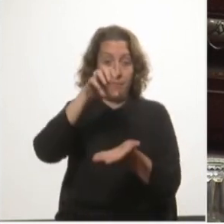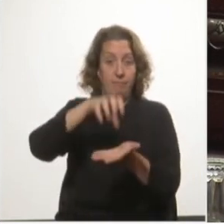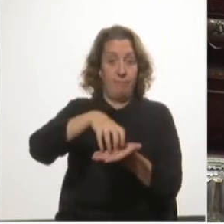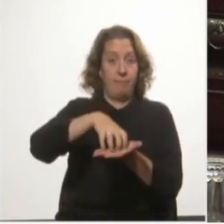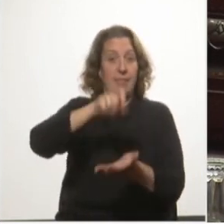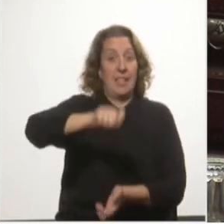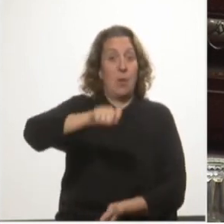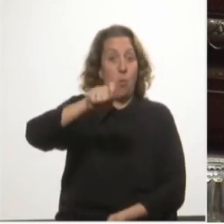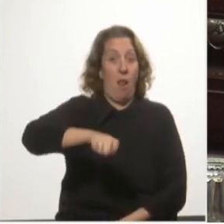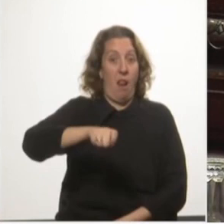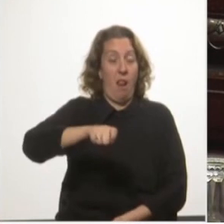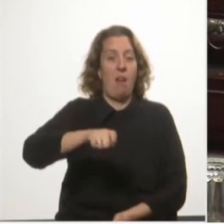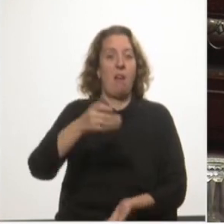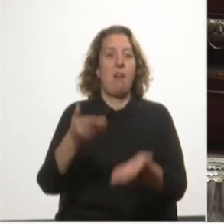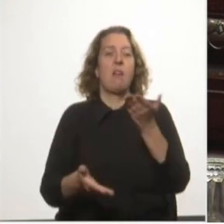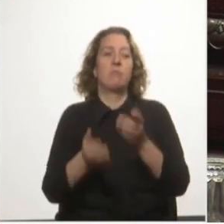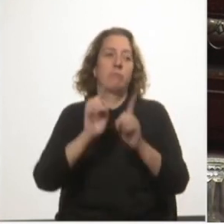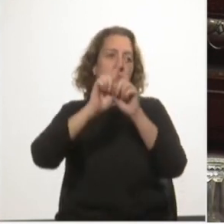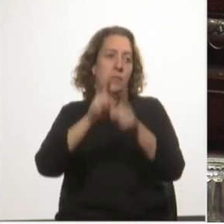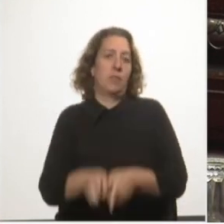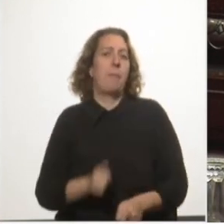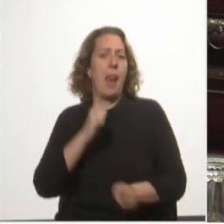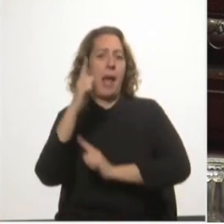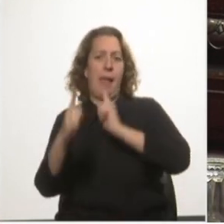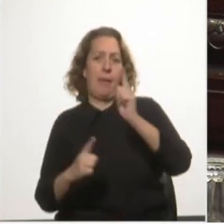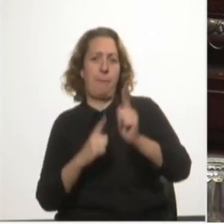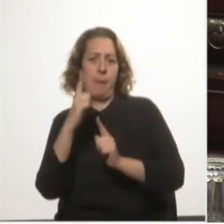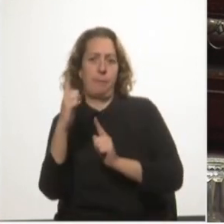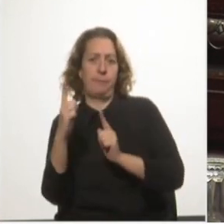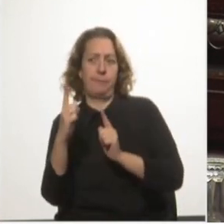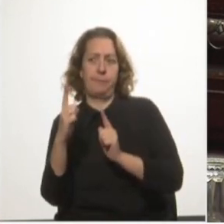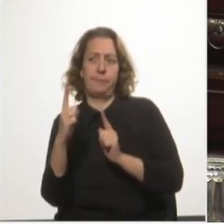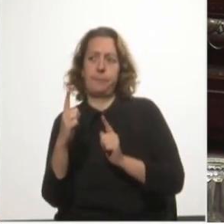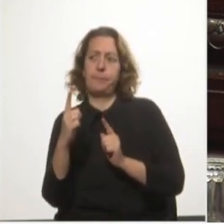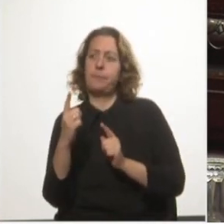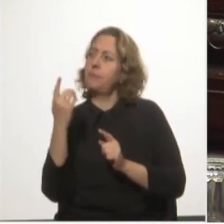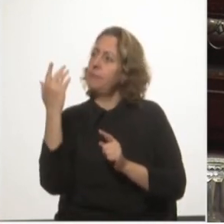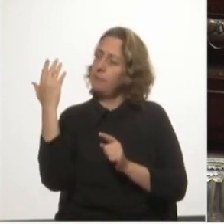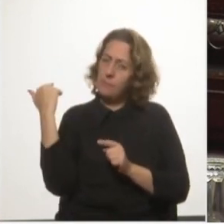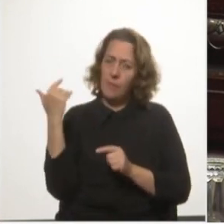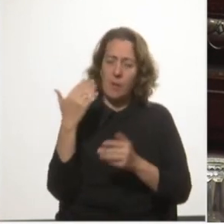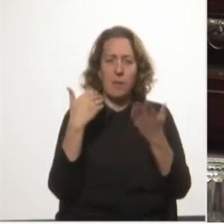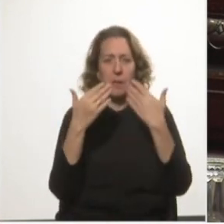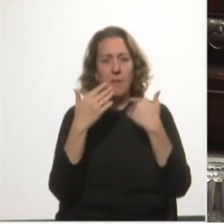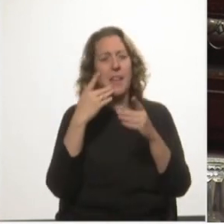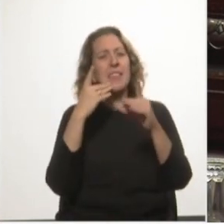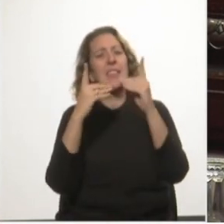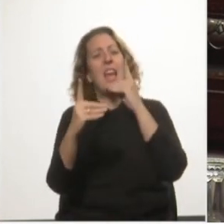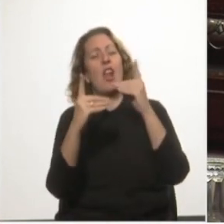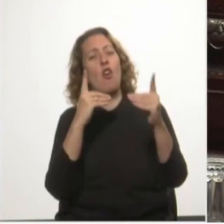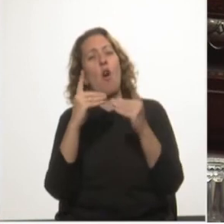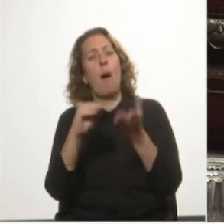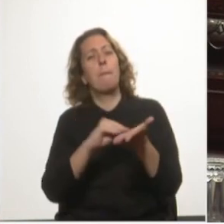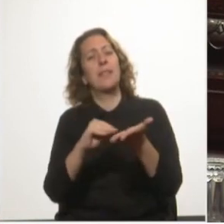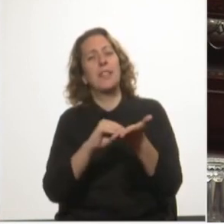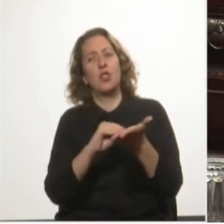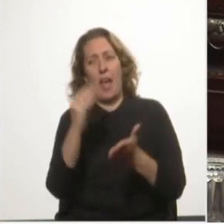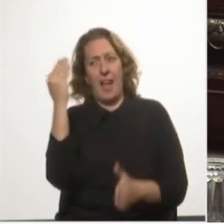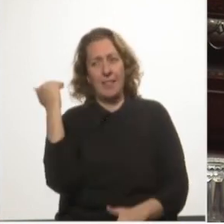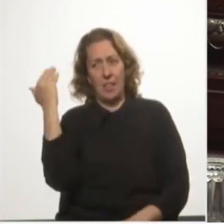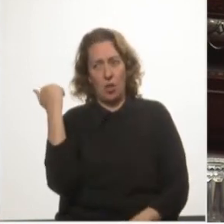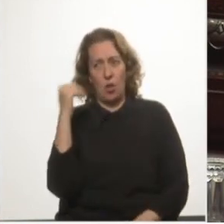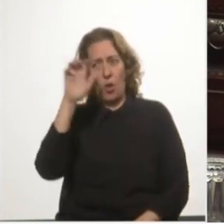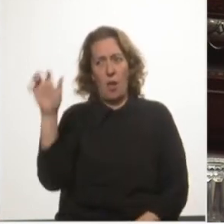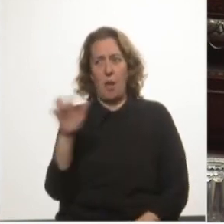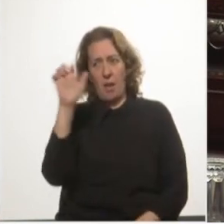academia. Hace un rato se hacían referencia a diálogos que tuvieron las administraciones anteriores con la